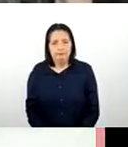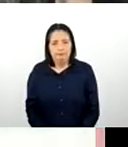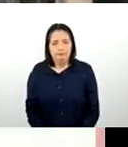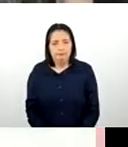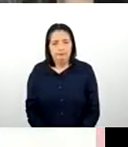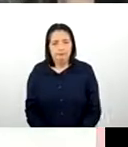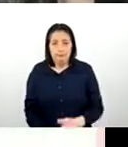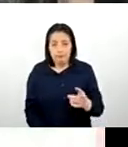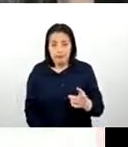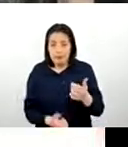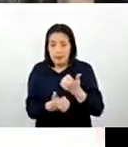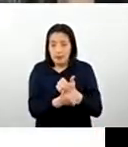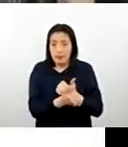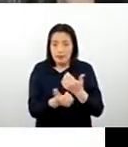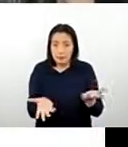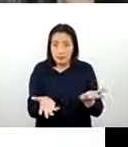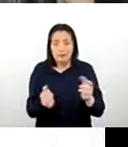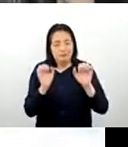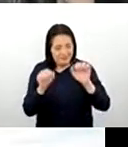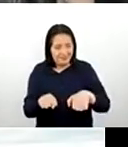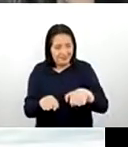Ayacucho los espera.